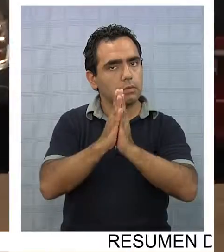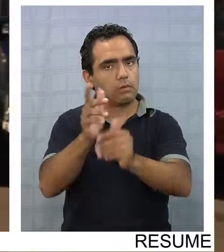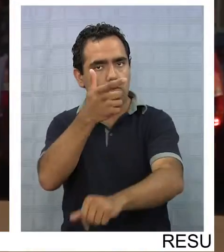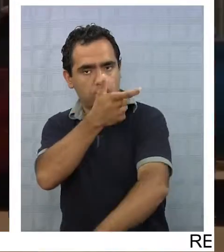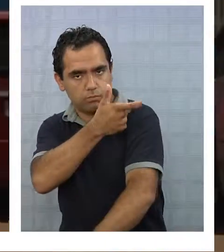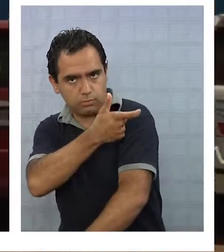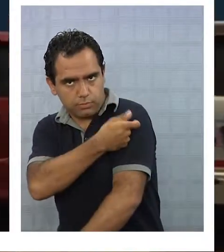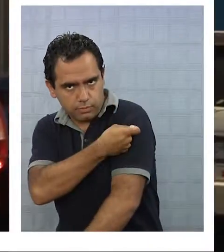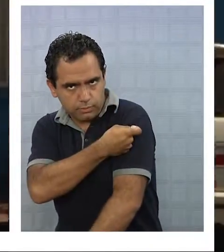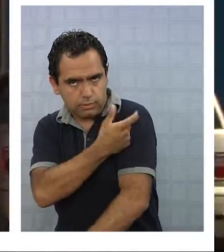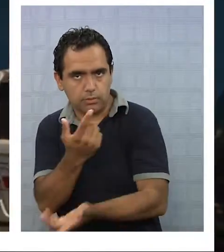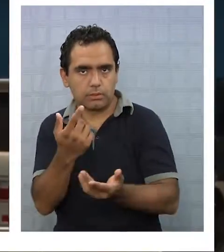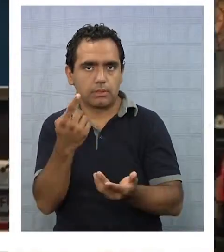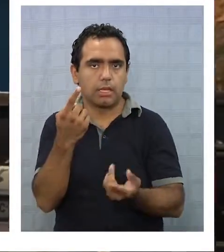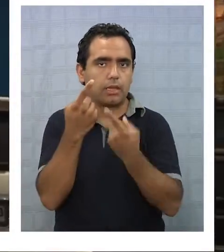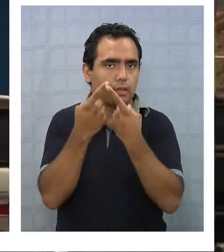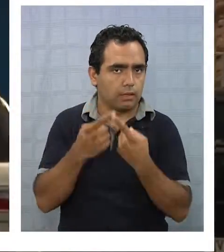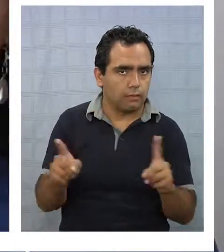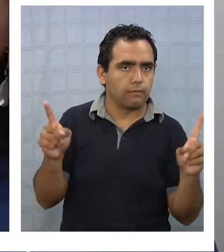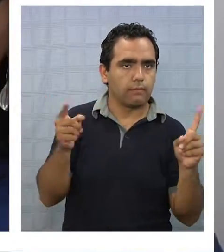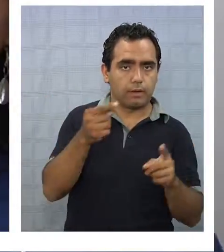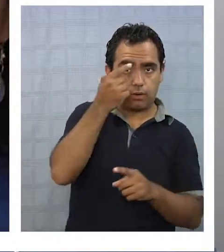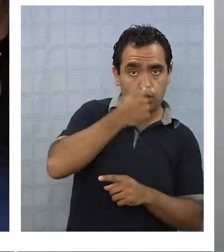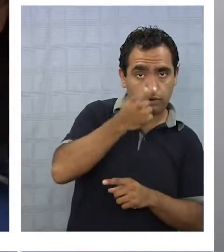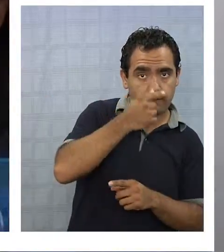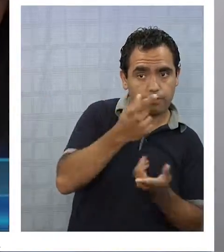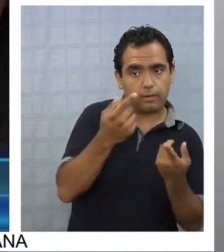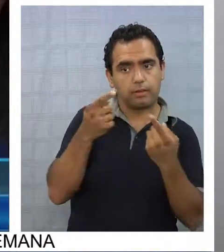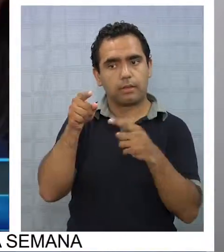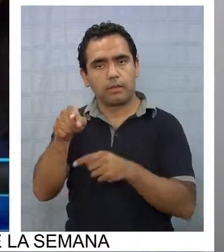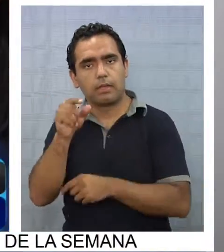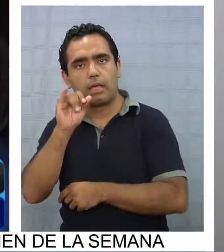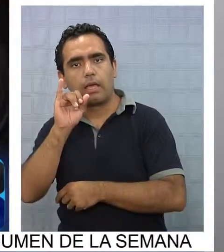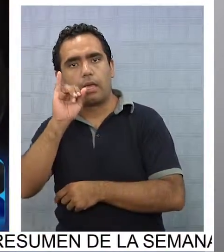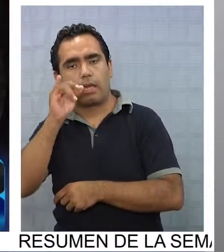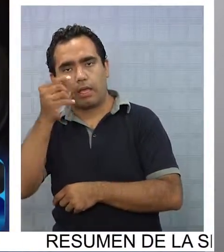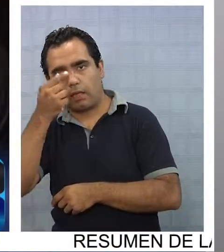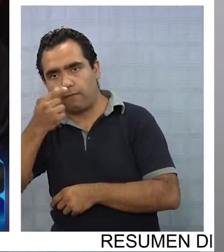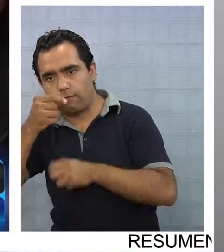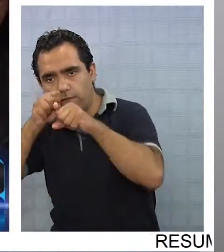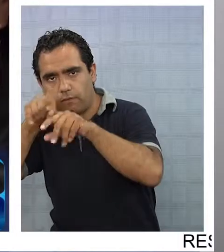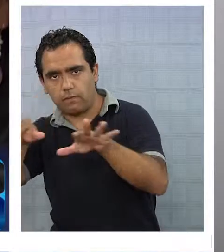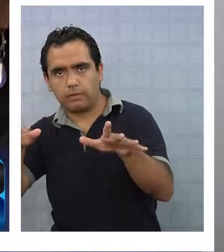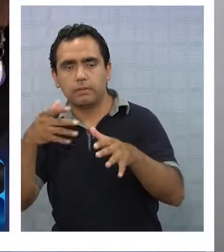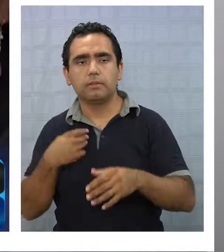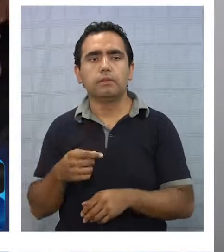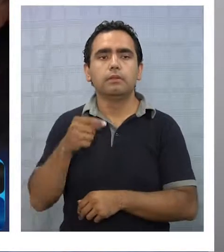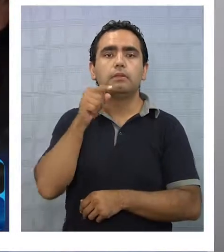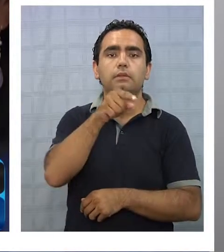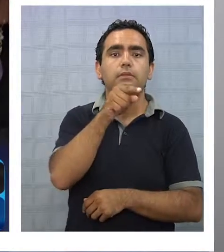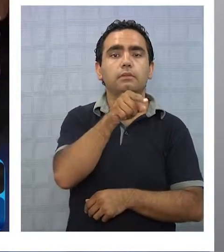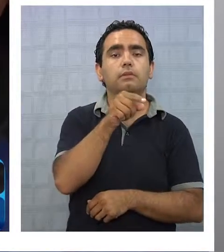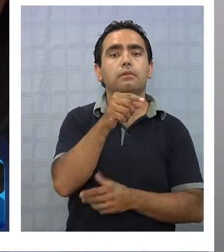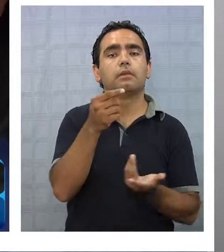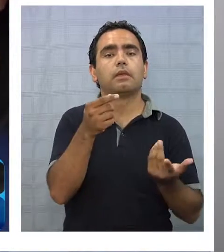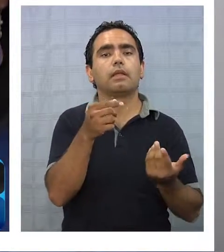tiempo y saber distinguir cuando es un simple resfrío. Un resfrío es producido por un virus común, el